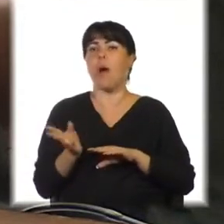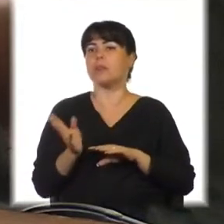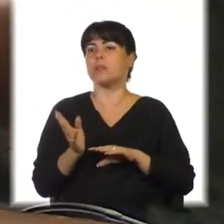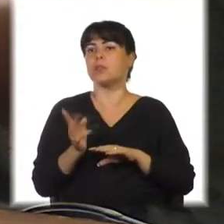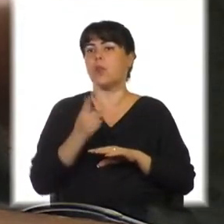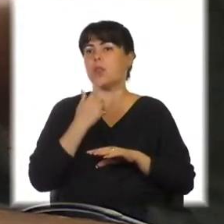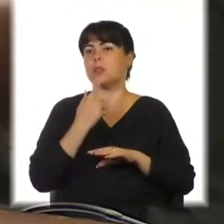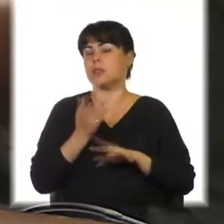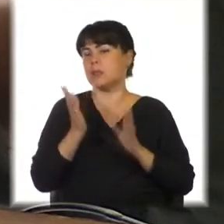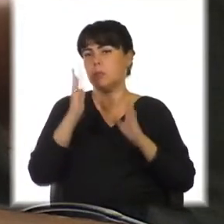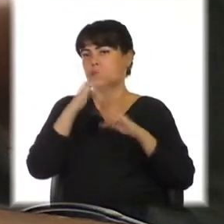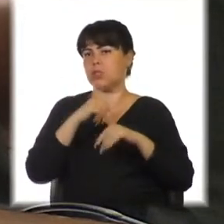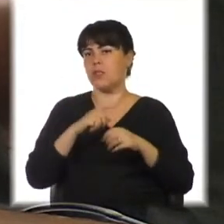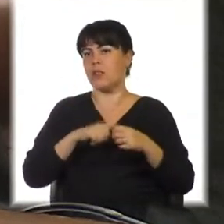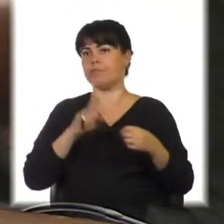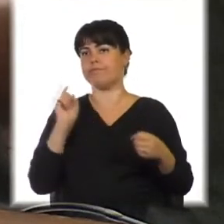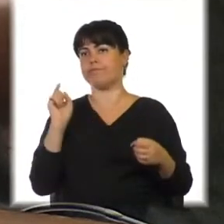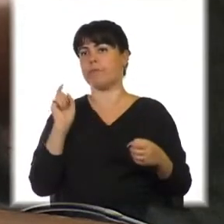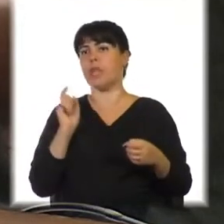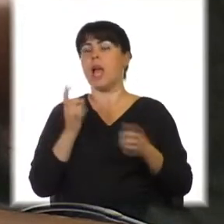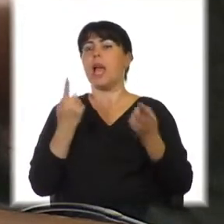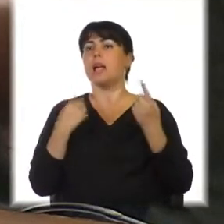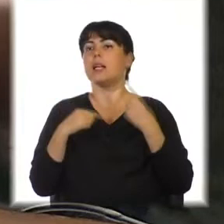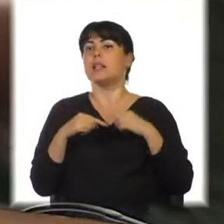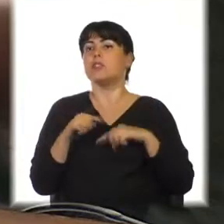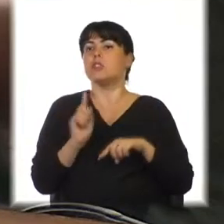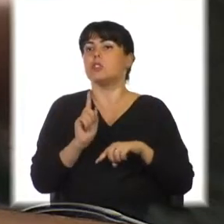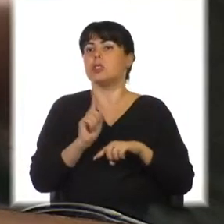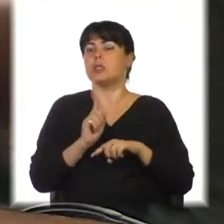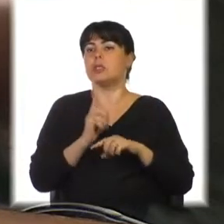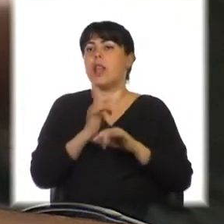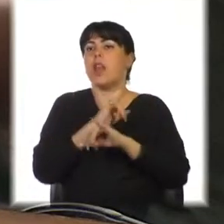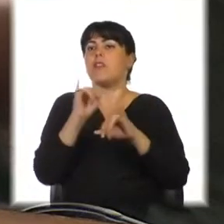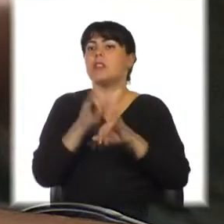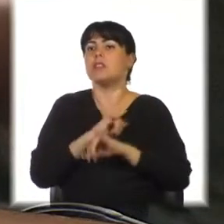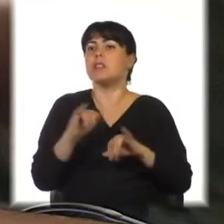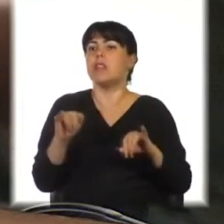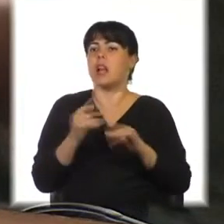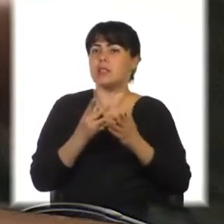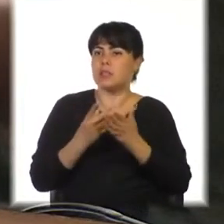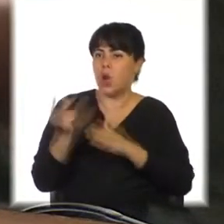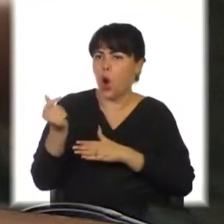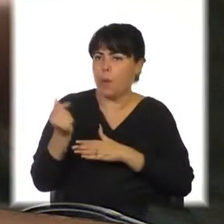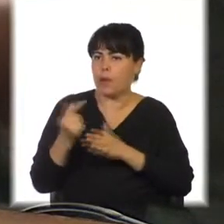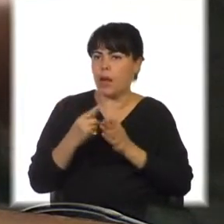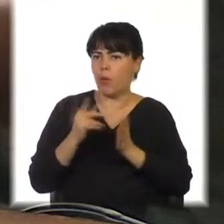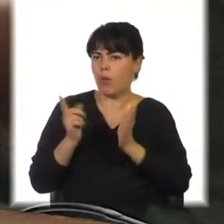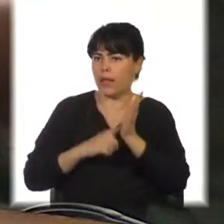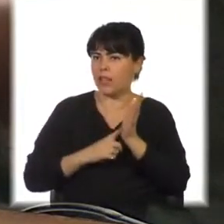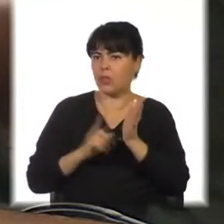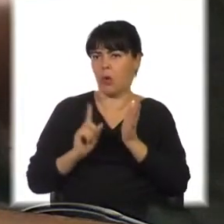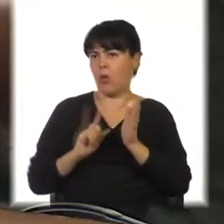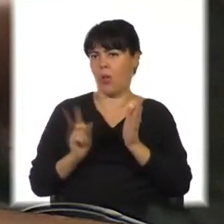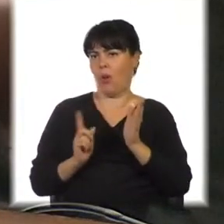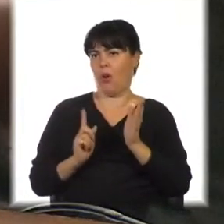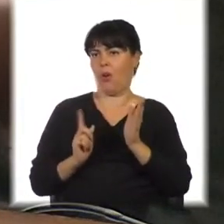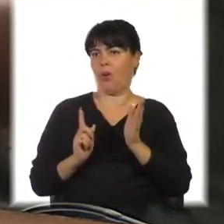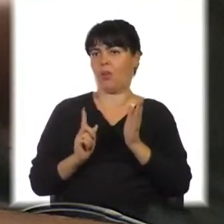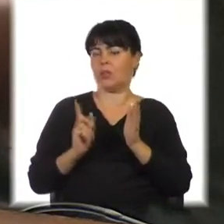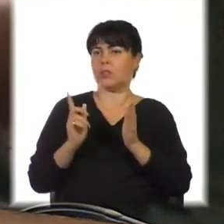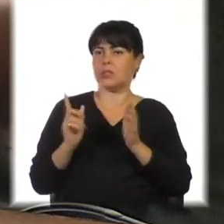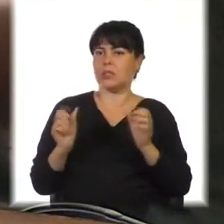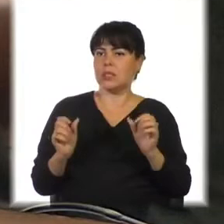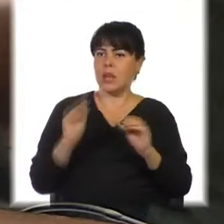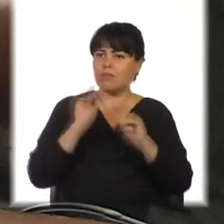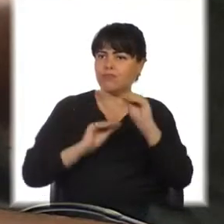imposible ser objetivo. La felicidad no se compra, no es un decreto, se construye ladrillo